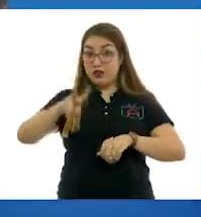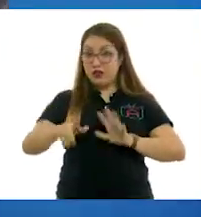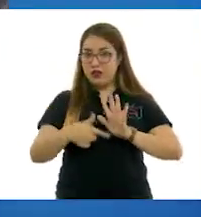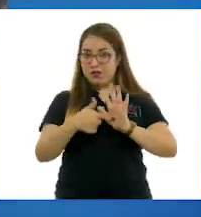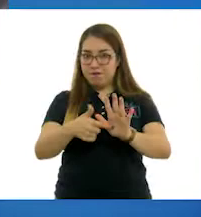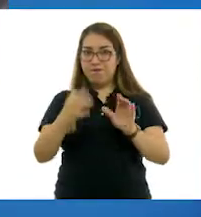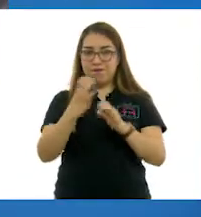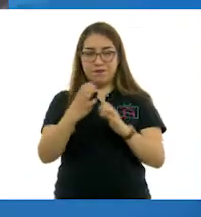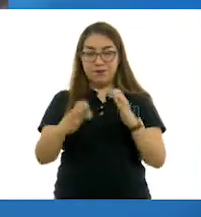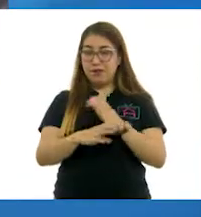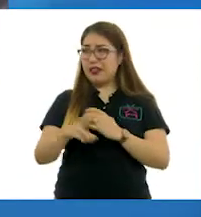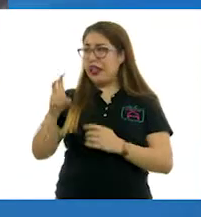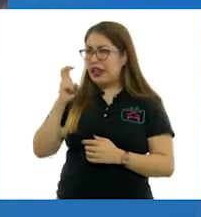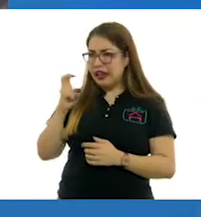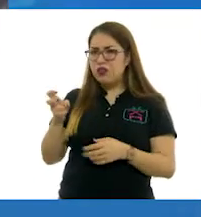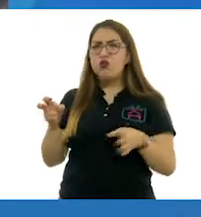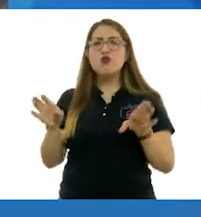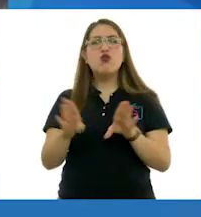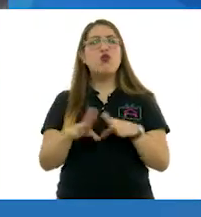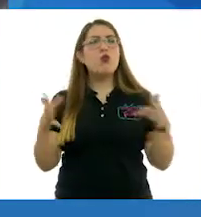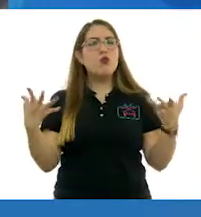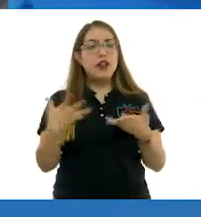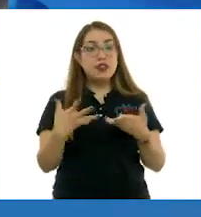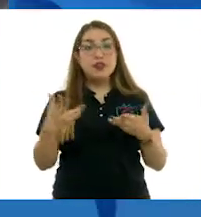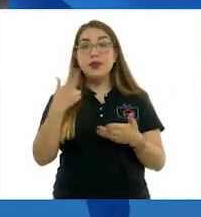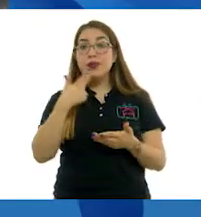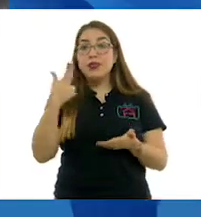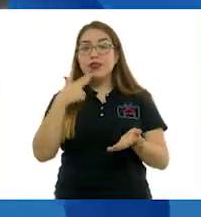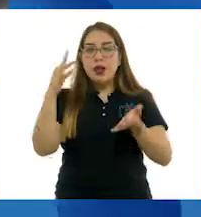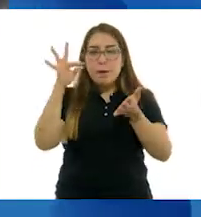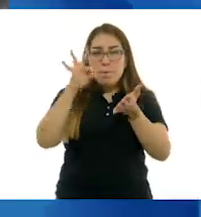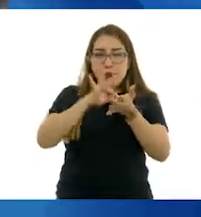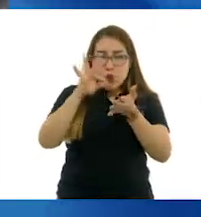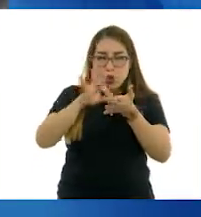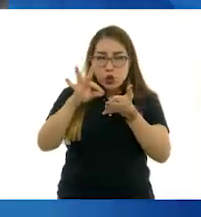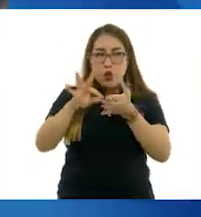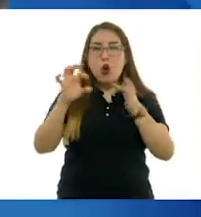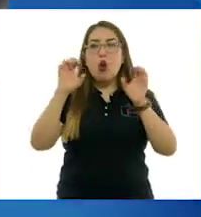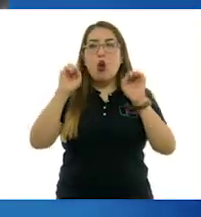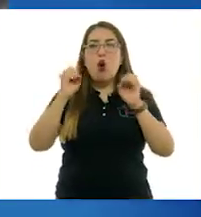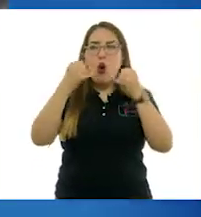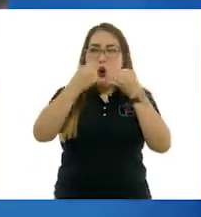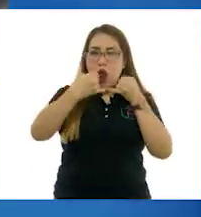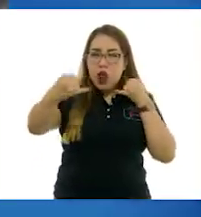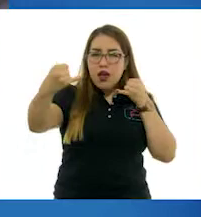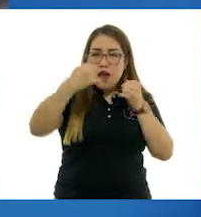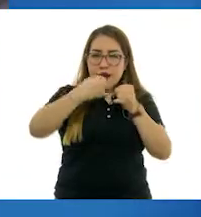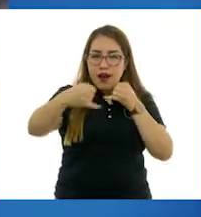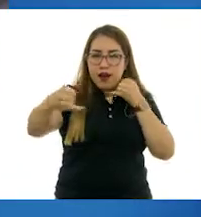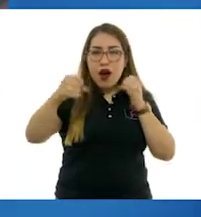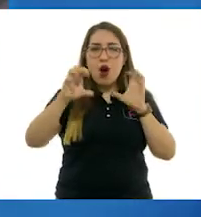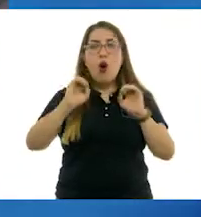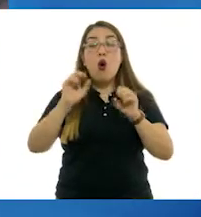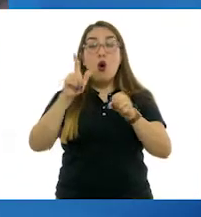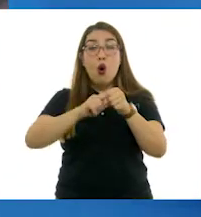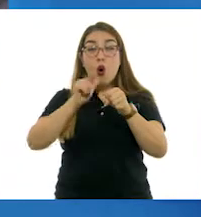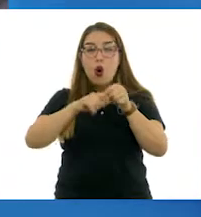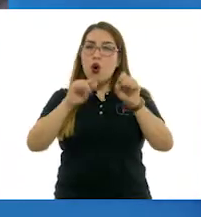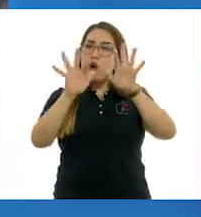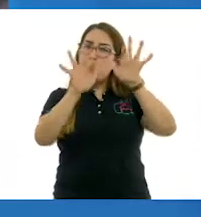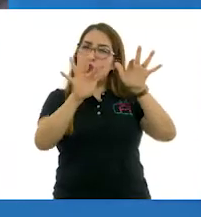Lo hacen a partir de puntos, líneas, degradaciones de color,